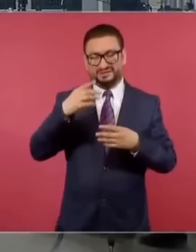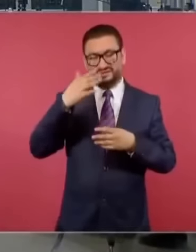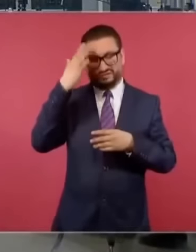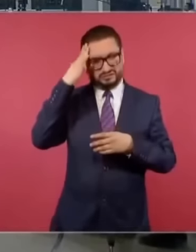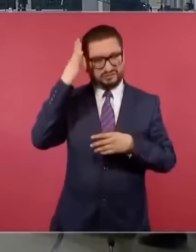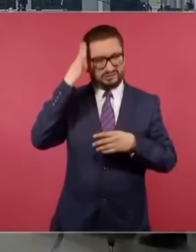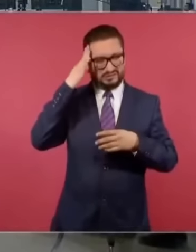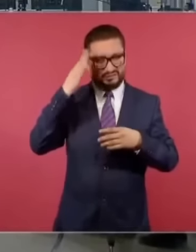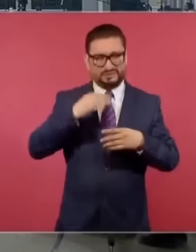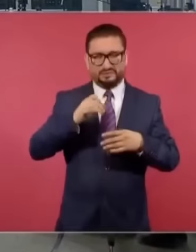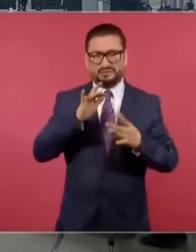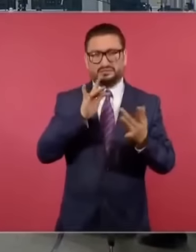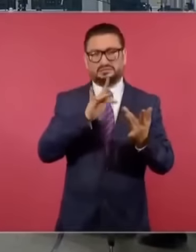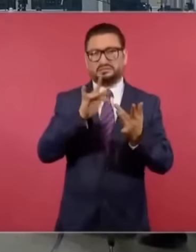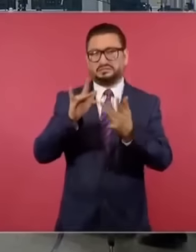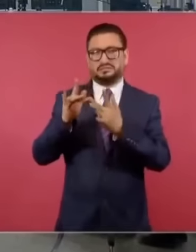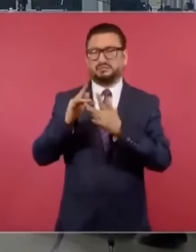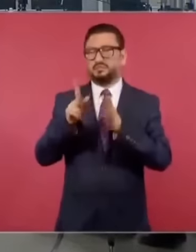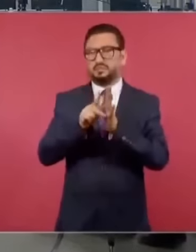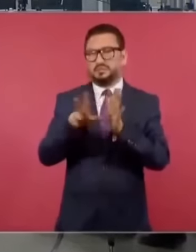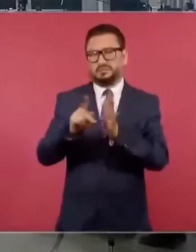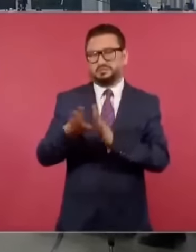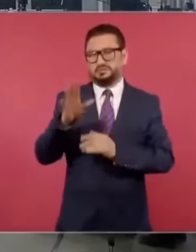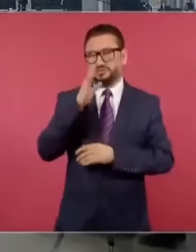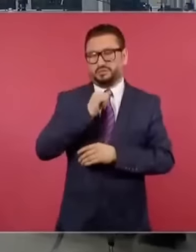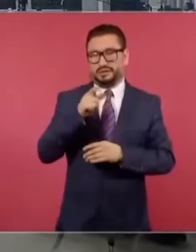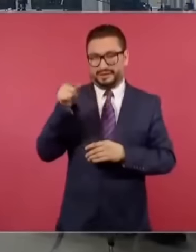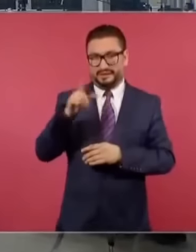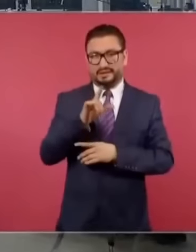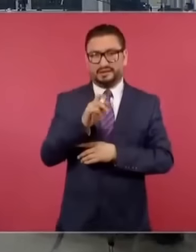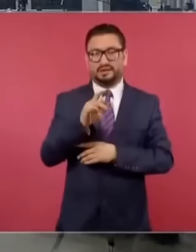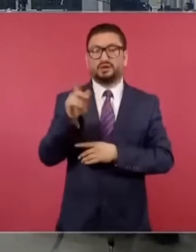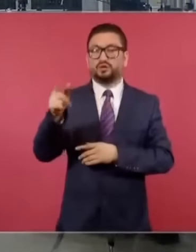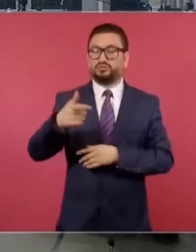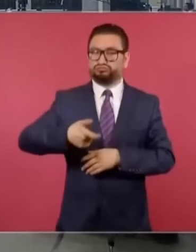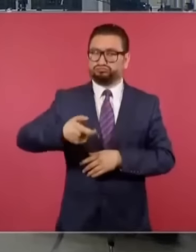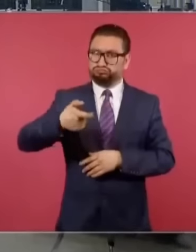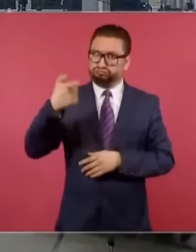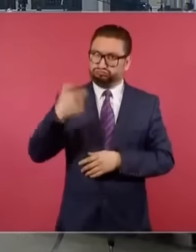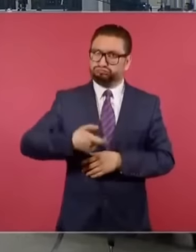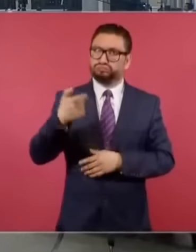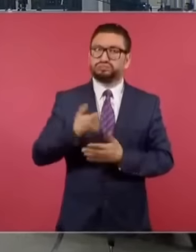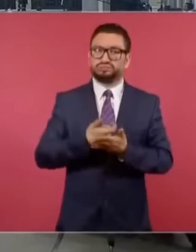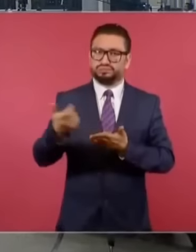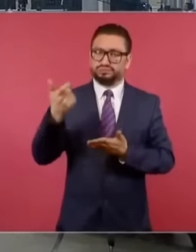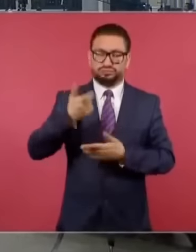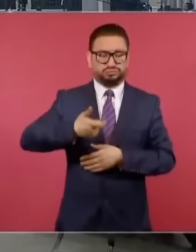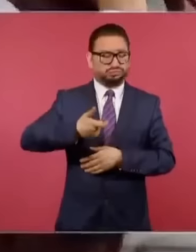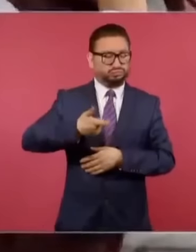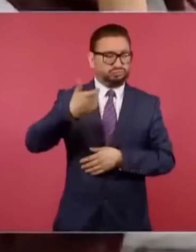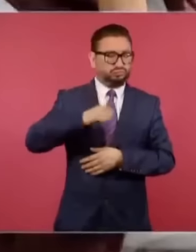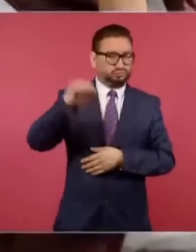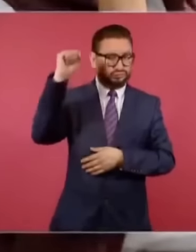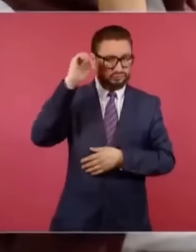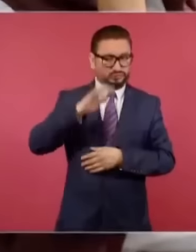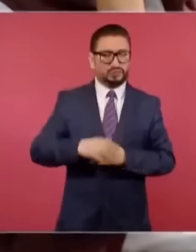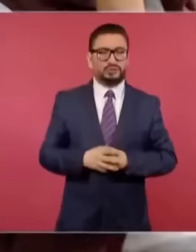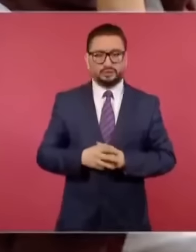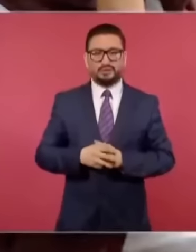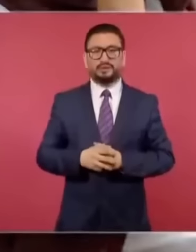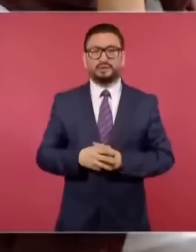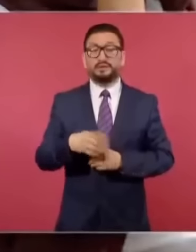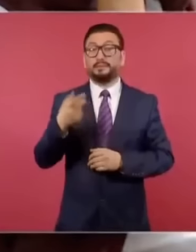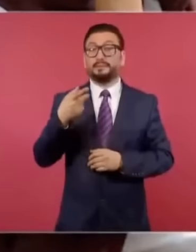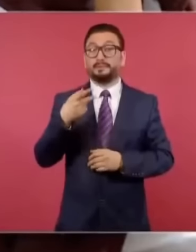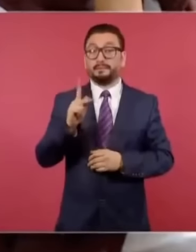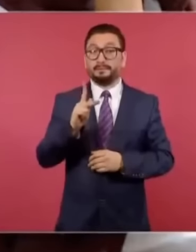portal que no puede llamarse periodístico, pues tienen sueldos muy altos, estratosféricos en algunos casos, pero